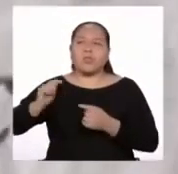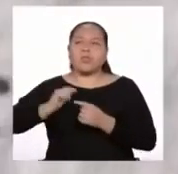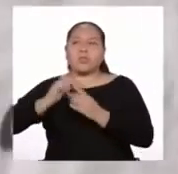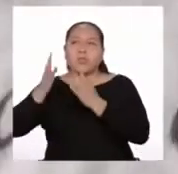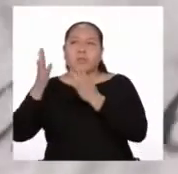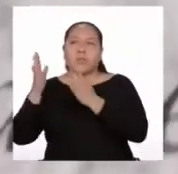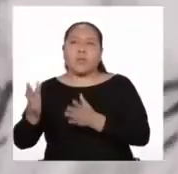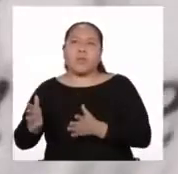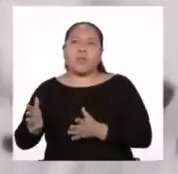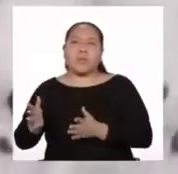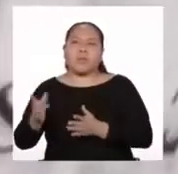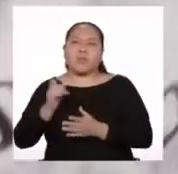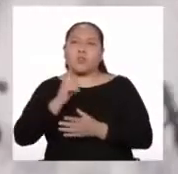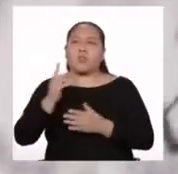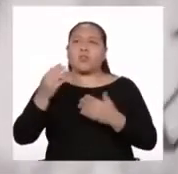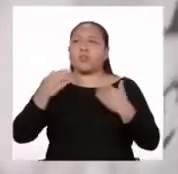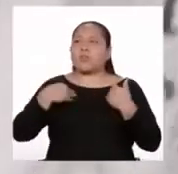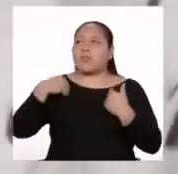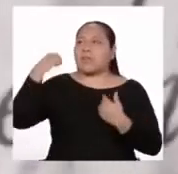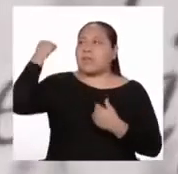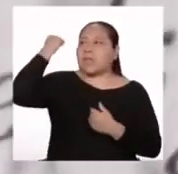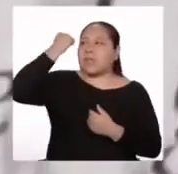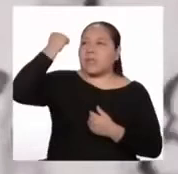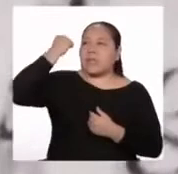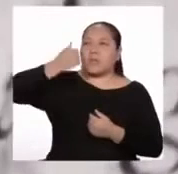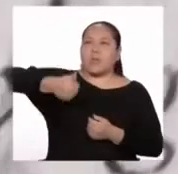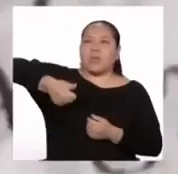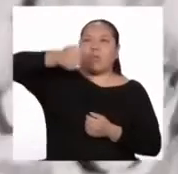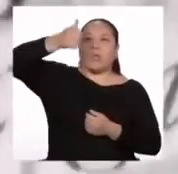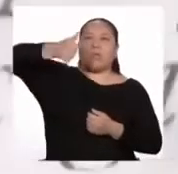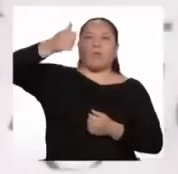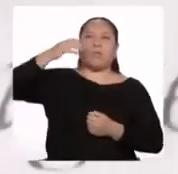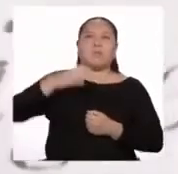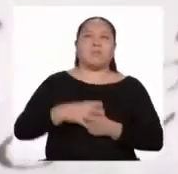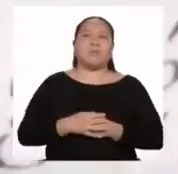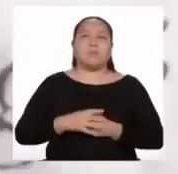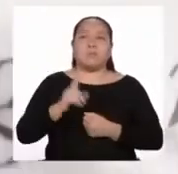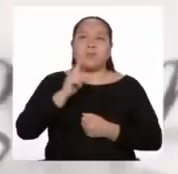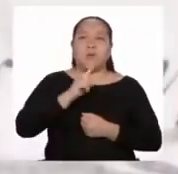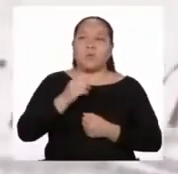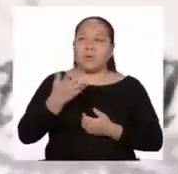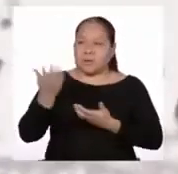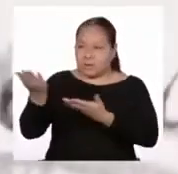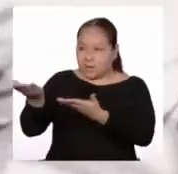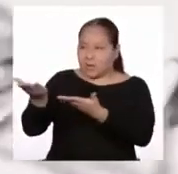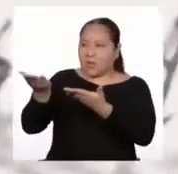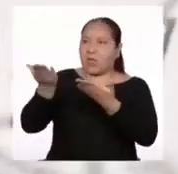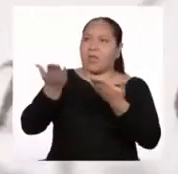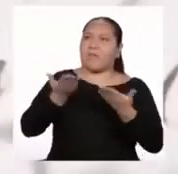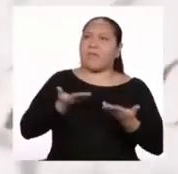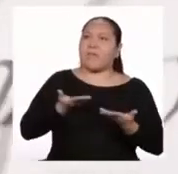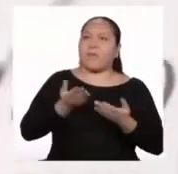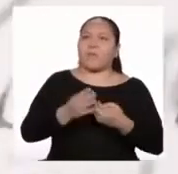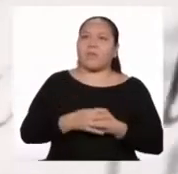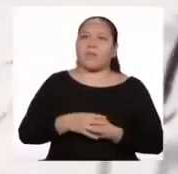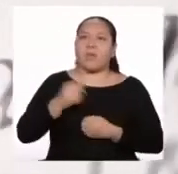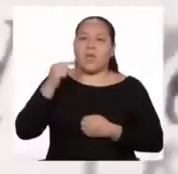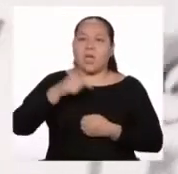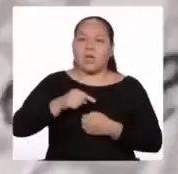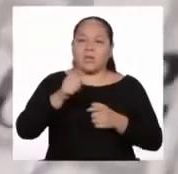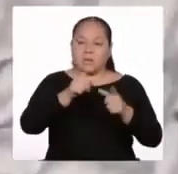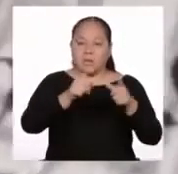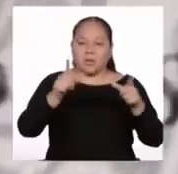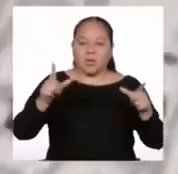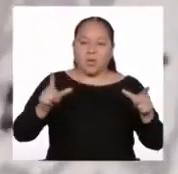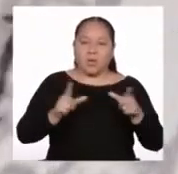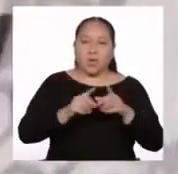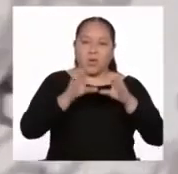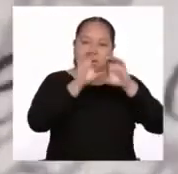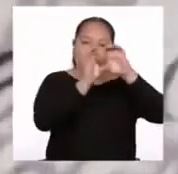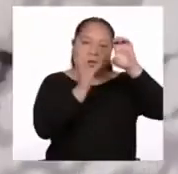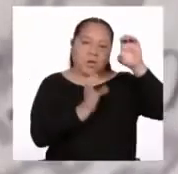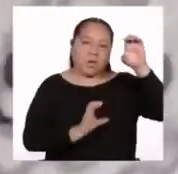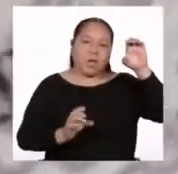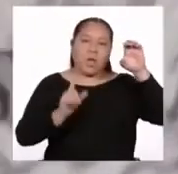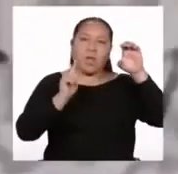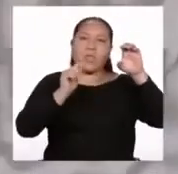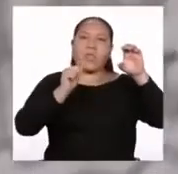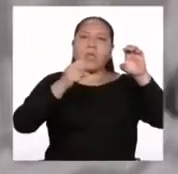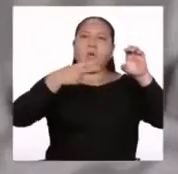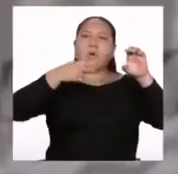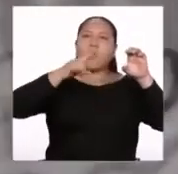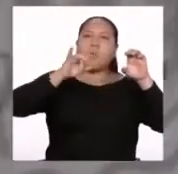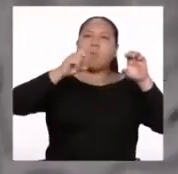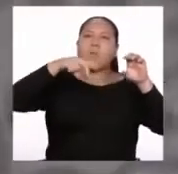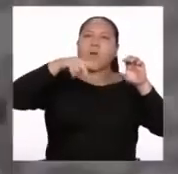no tienen derecho al señorío, porque se les dio la bienvenida al reino, al Tahuantinsuyo, al